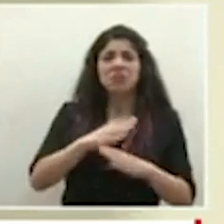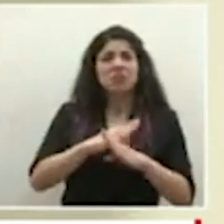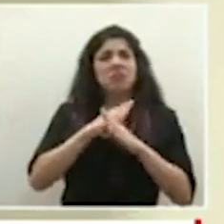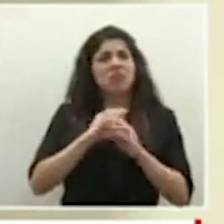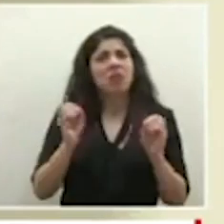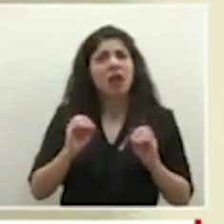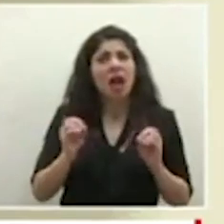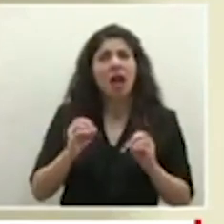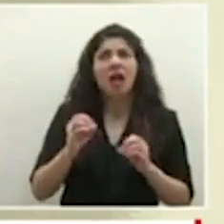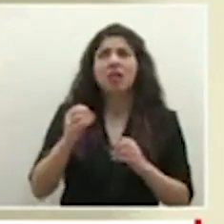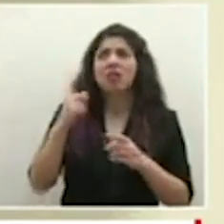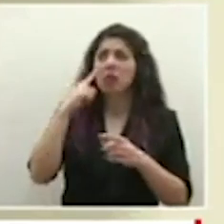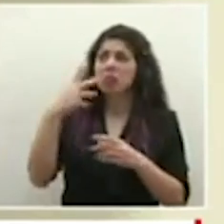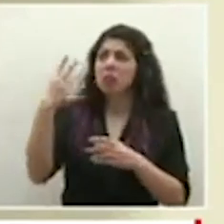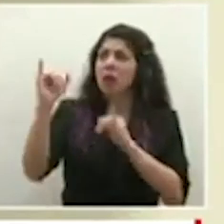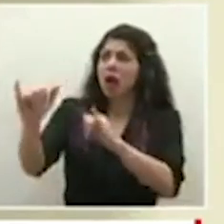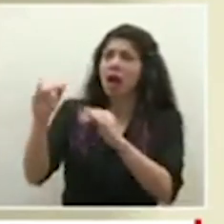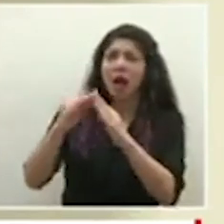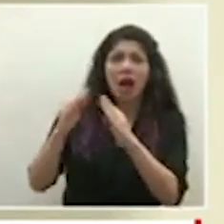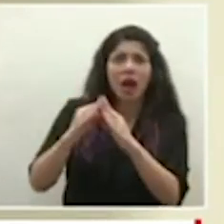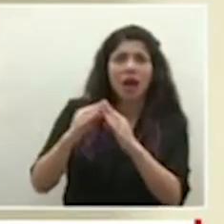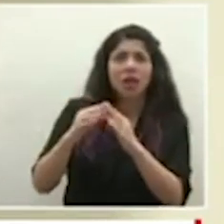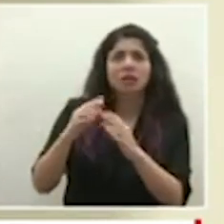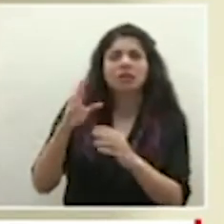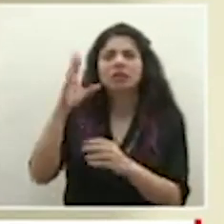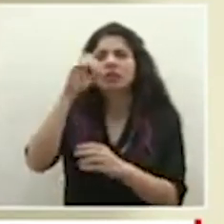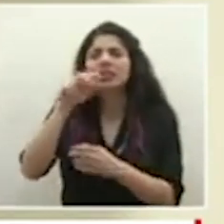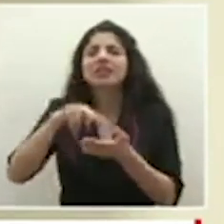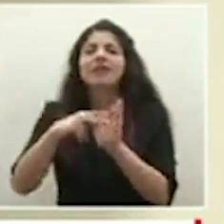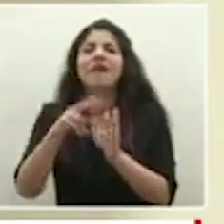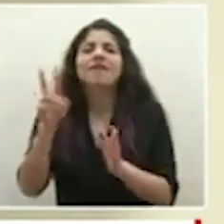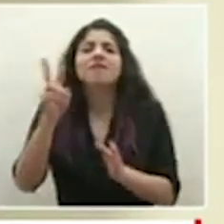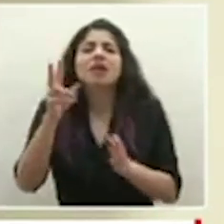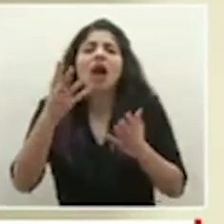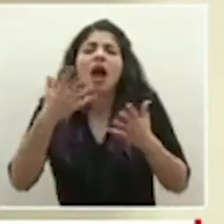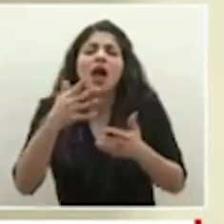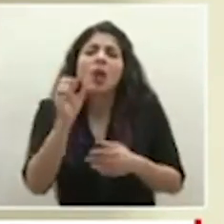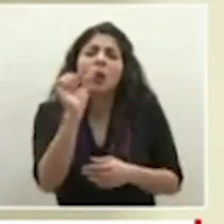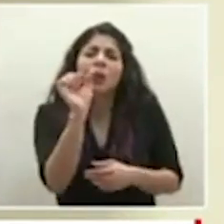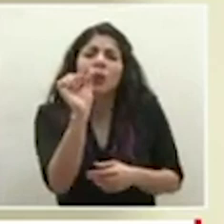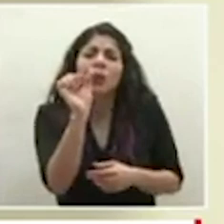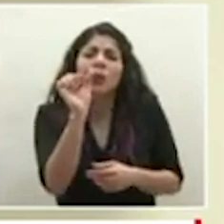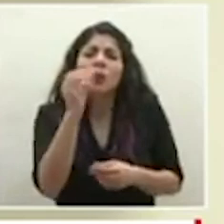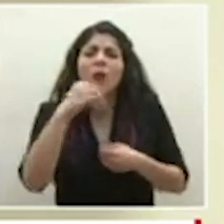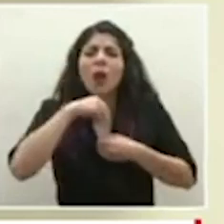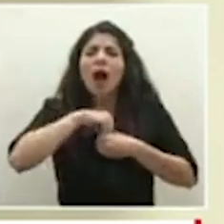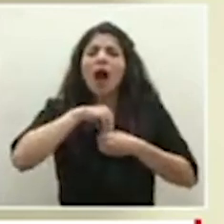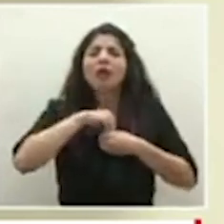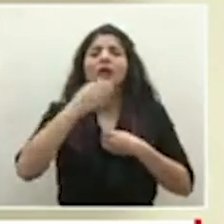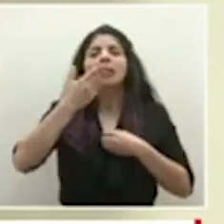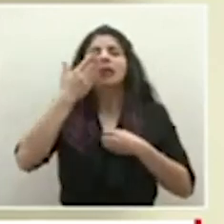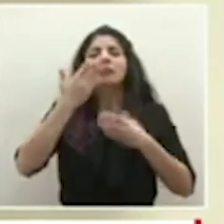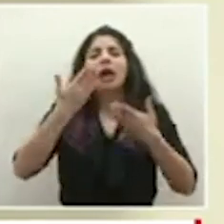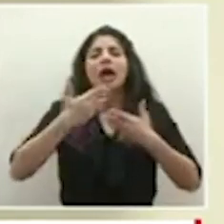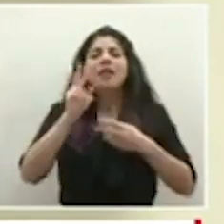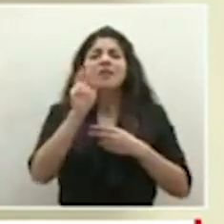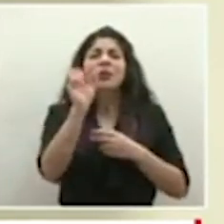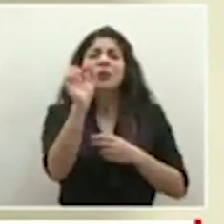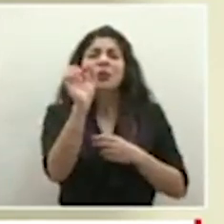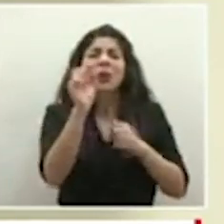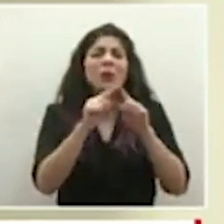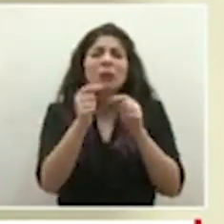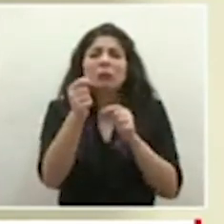ha sido de manejo ambulatorio pues lo que estamos encontrando ahí es un rastro del virus que persiste en las células respiratorias pero son